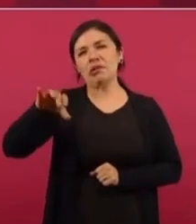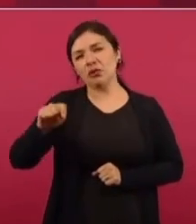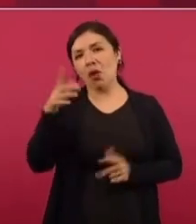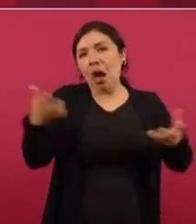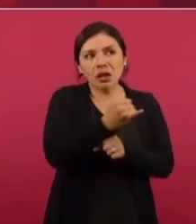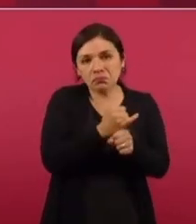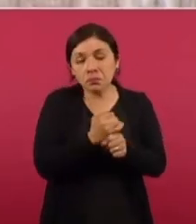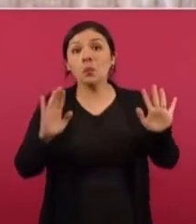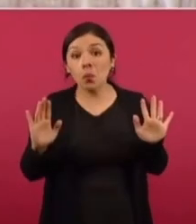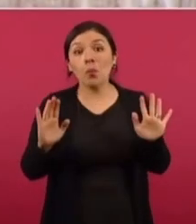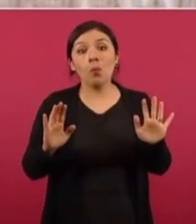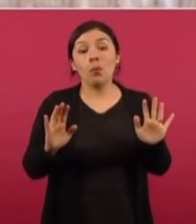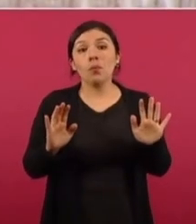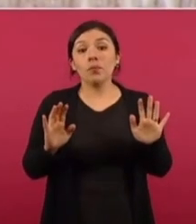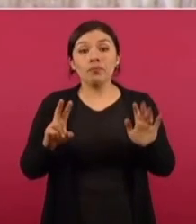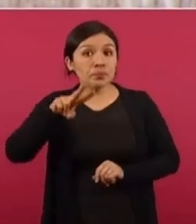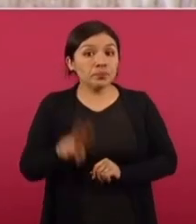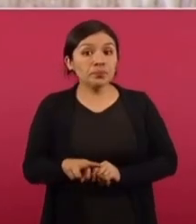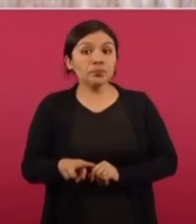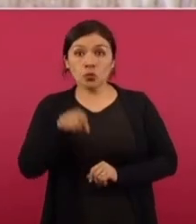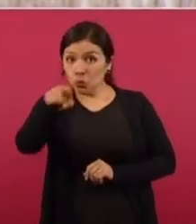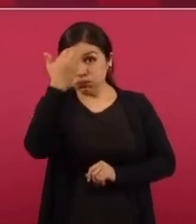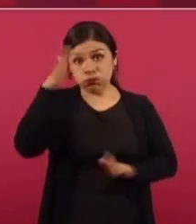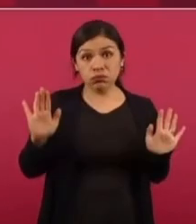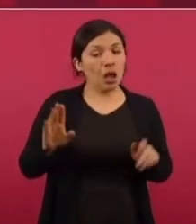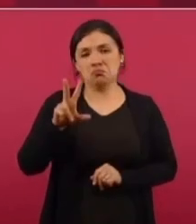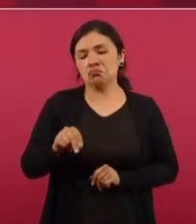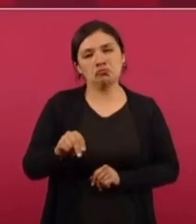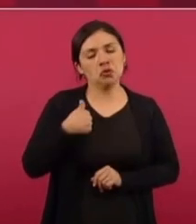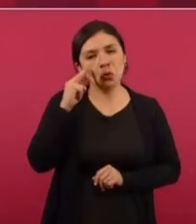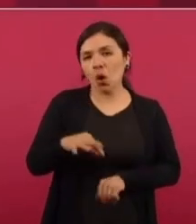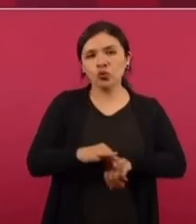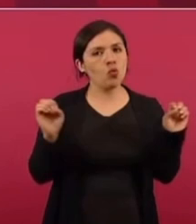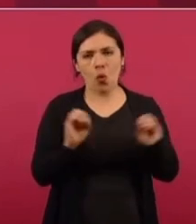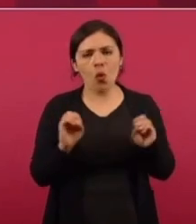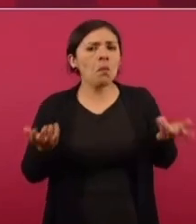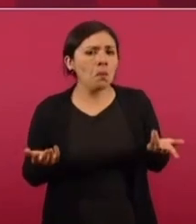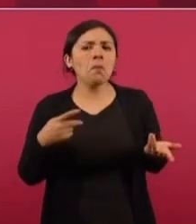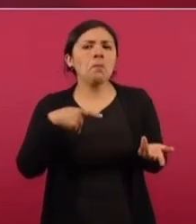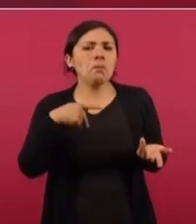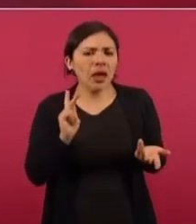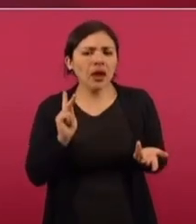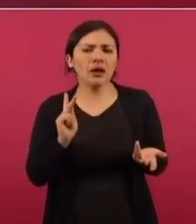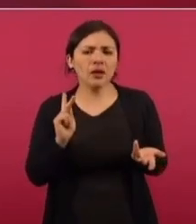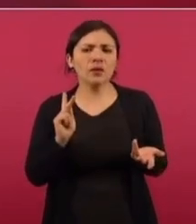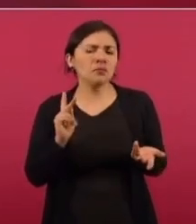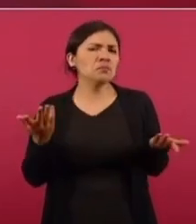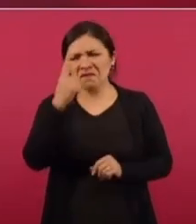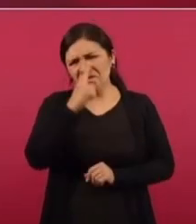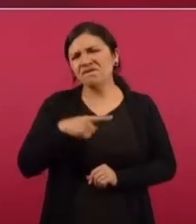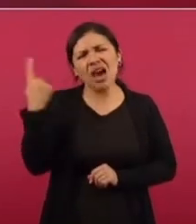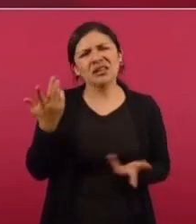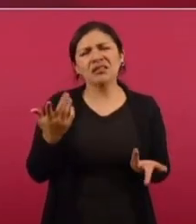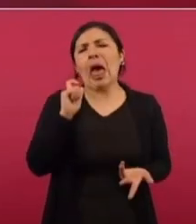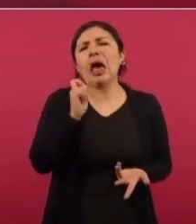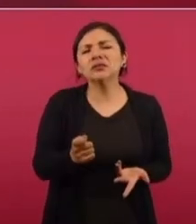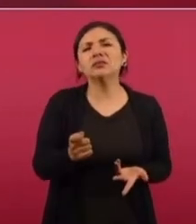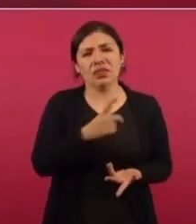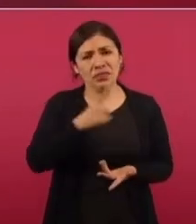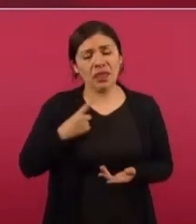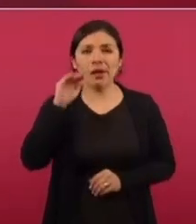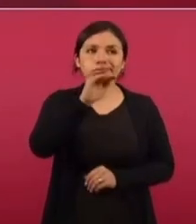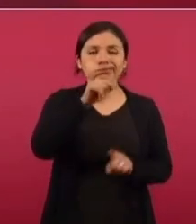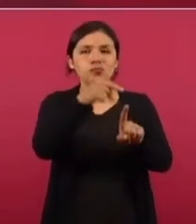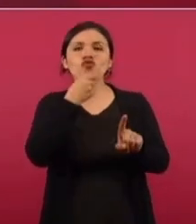hecho una investigación. No. ¿Usted no tenía conocimiento? No la conocí, pero es muy sencillo. Es cosa de